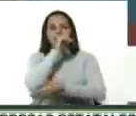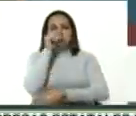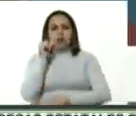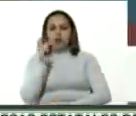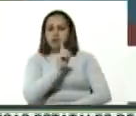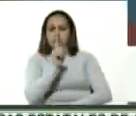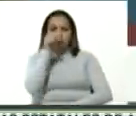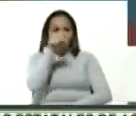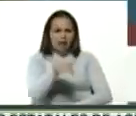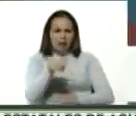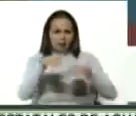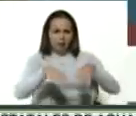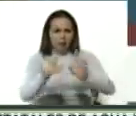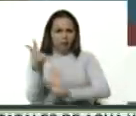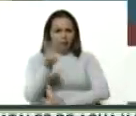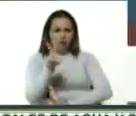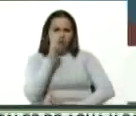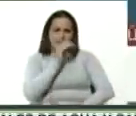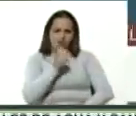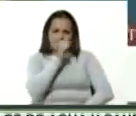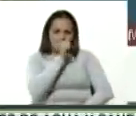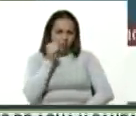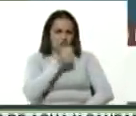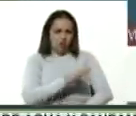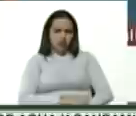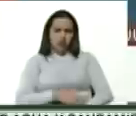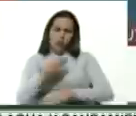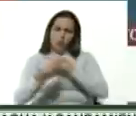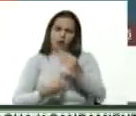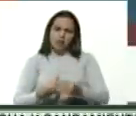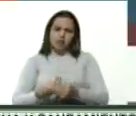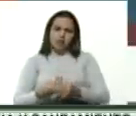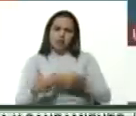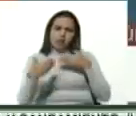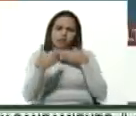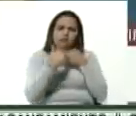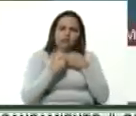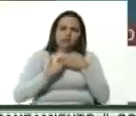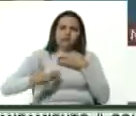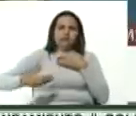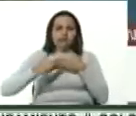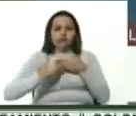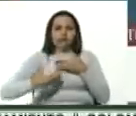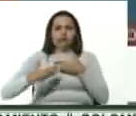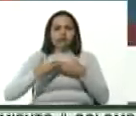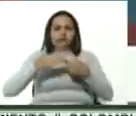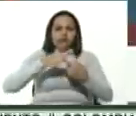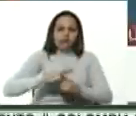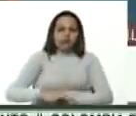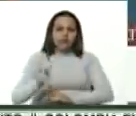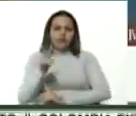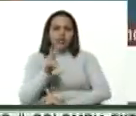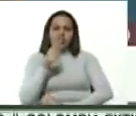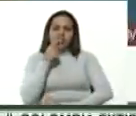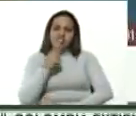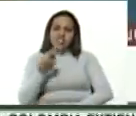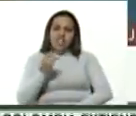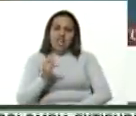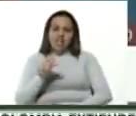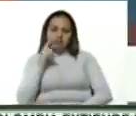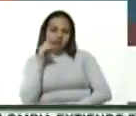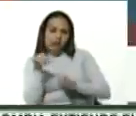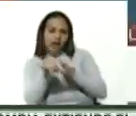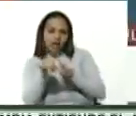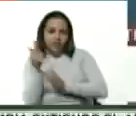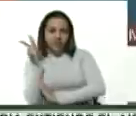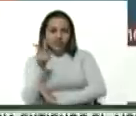la ruta del narcotráfico. Y lo hacen para presionar a Venezuela. Lo hacen para decir que nos tienen asediados. Hace muy